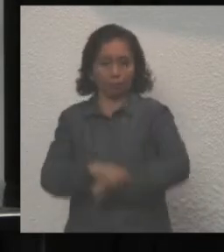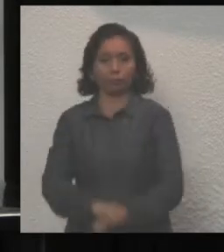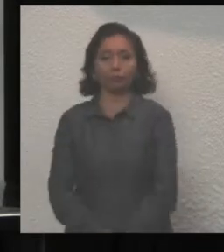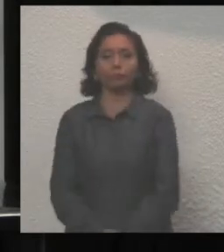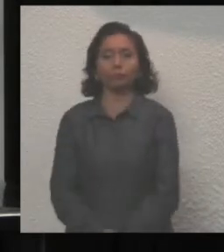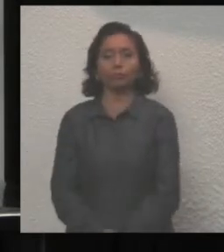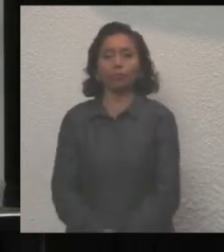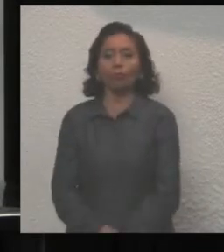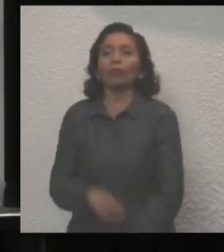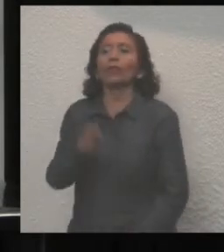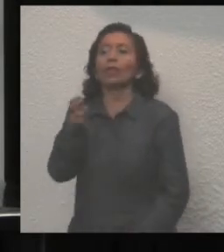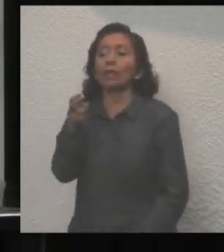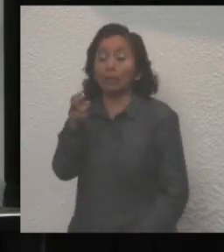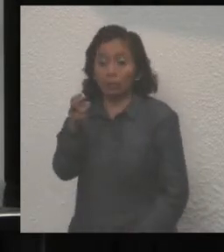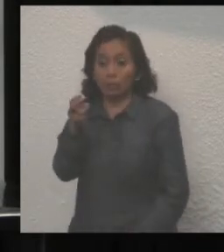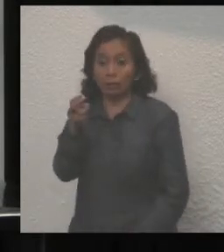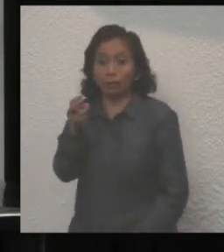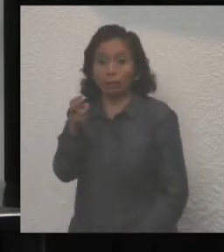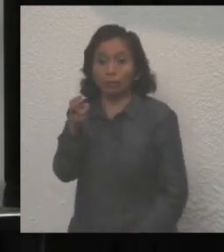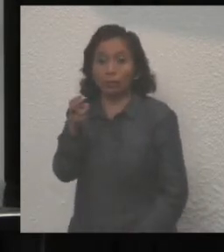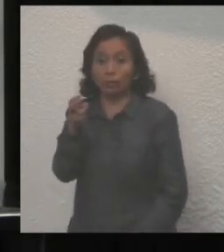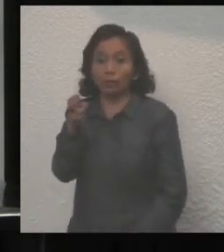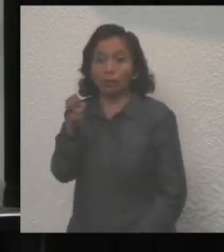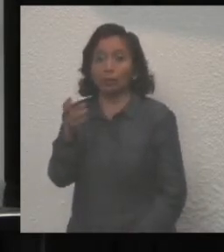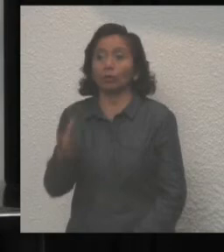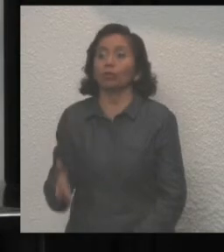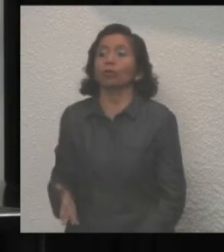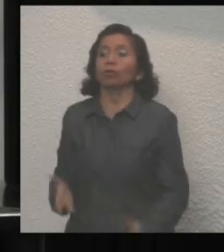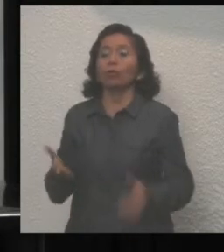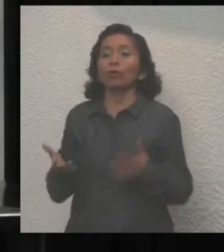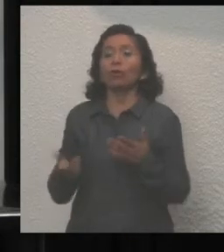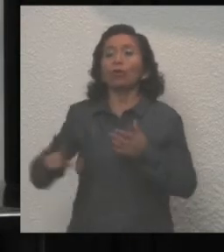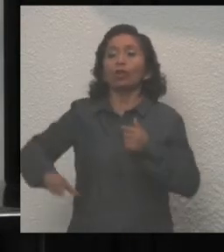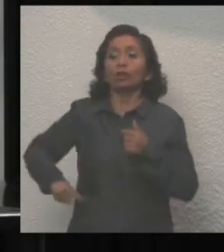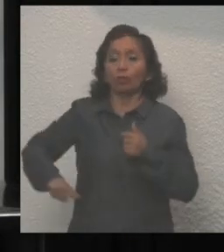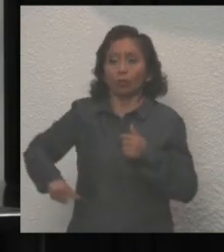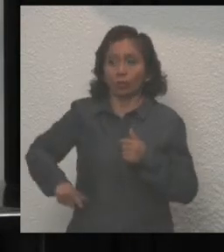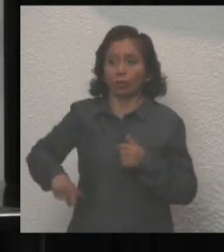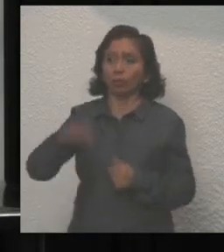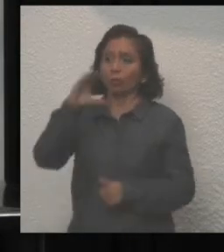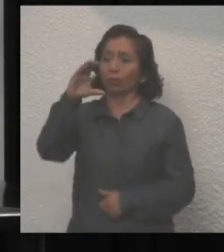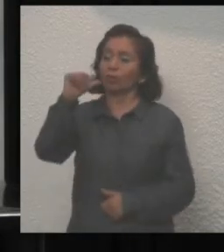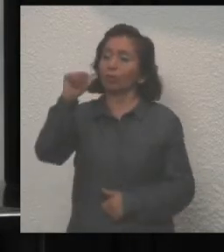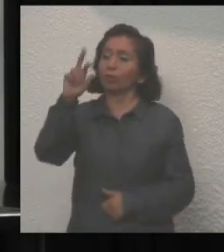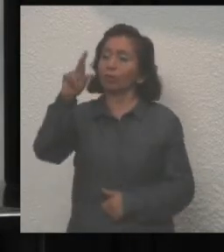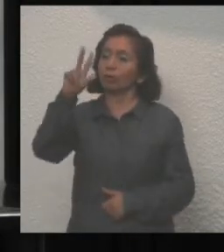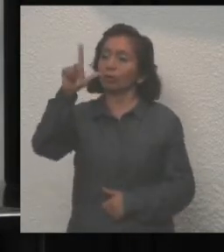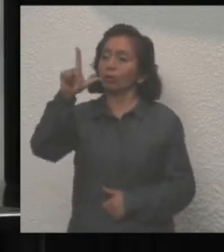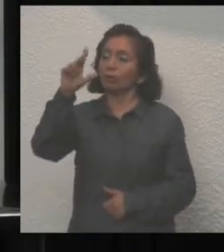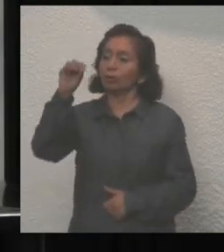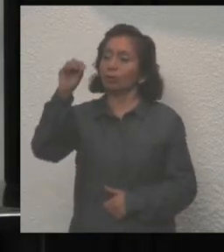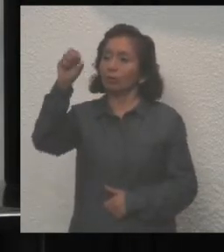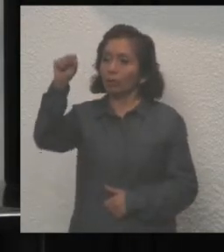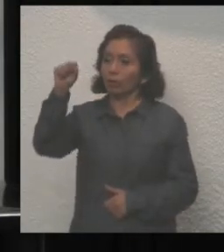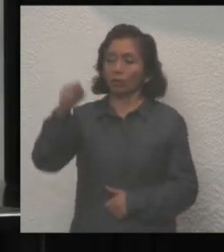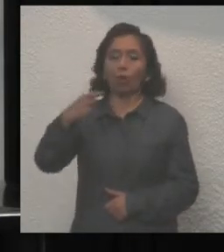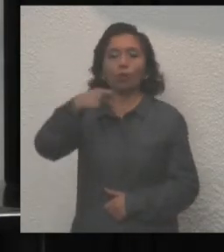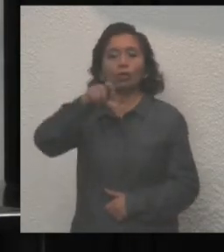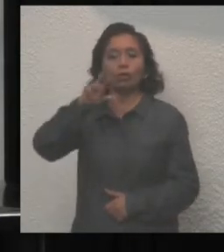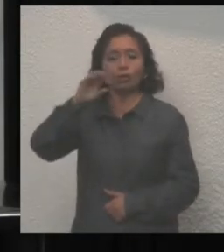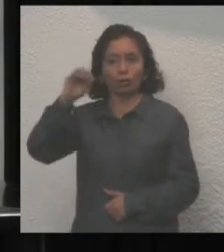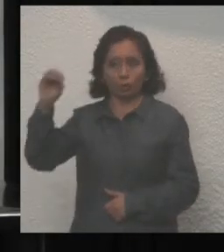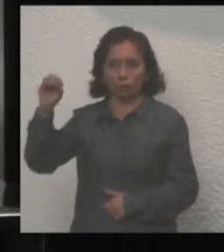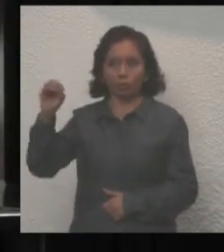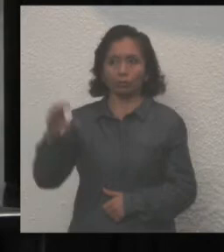Y es justo decir que con la conducción del gobernador Carlos Manuel Joaquín González, Quintana Roo